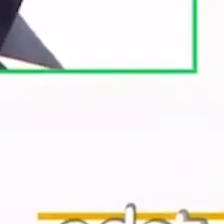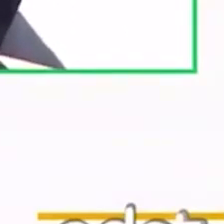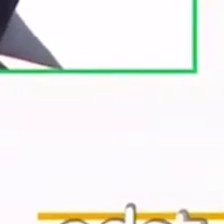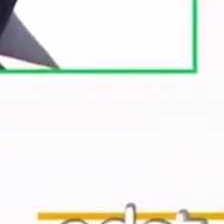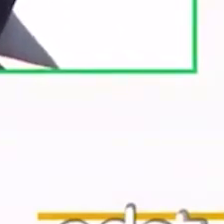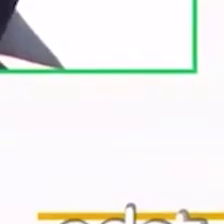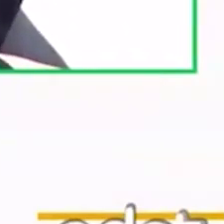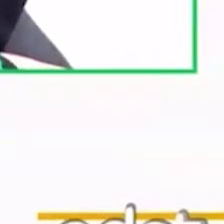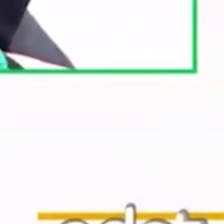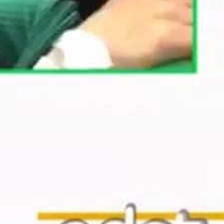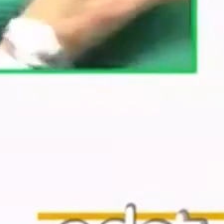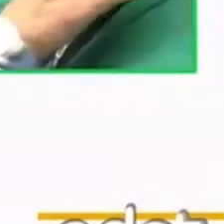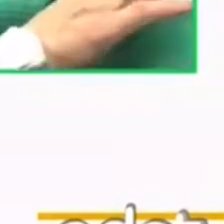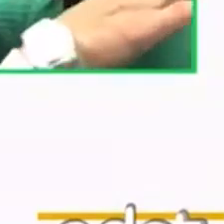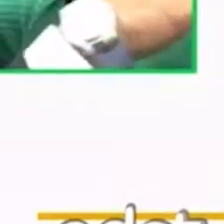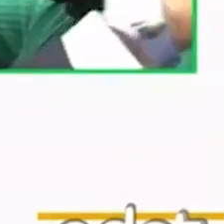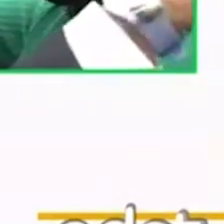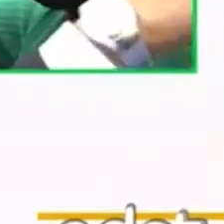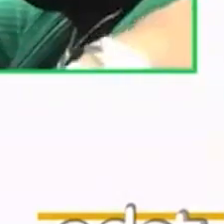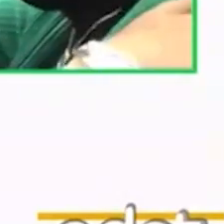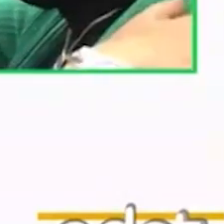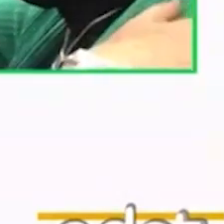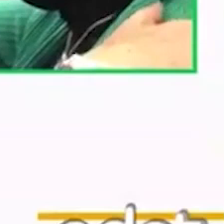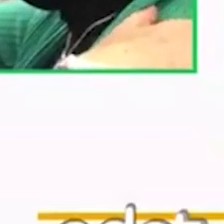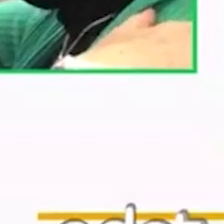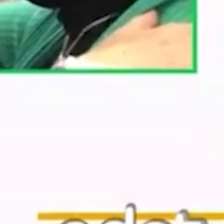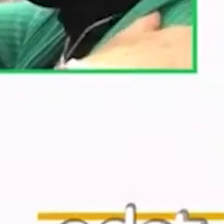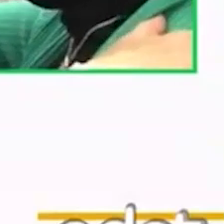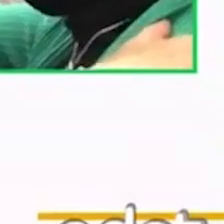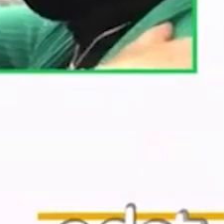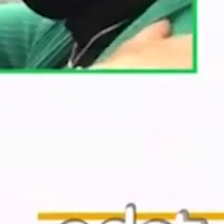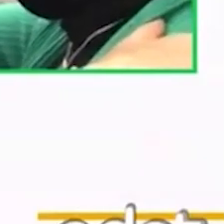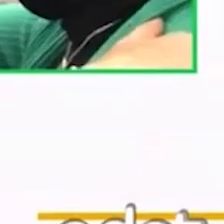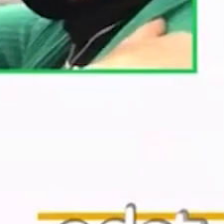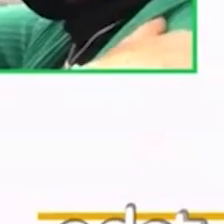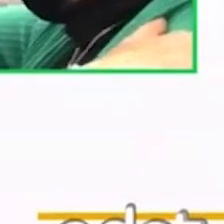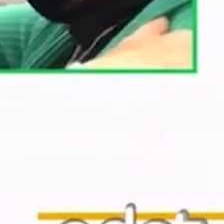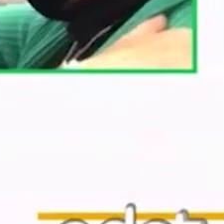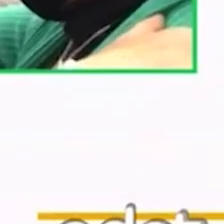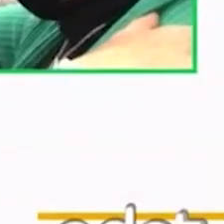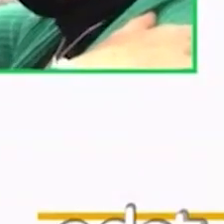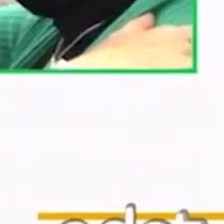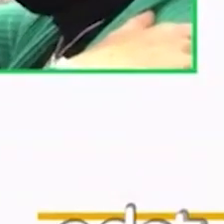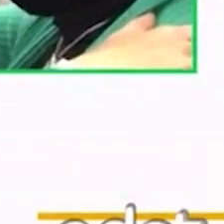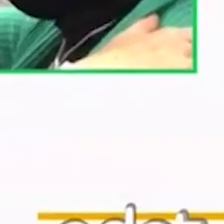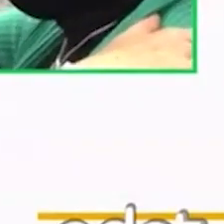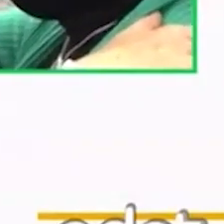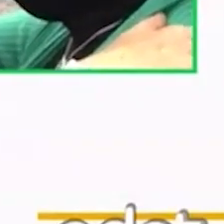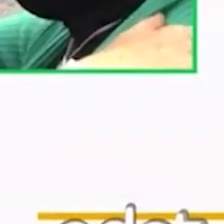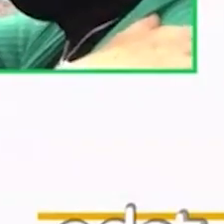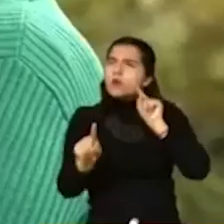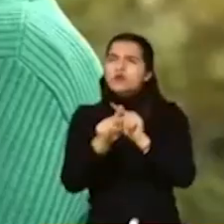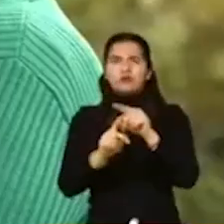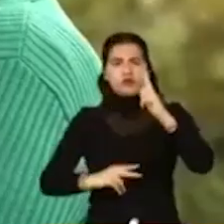Ella es víctima de la violencia, pues su esposo era uno de los tres adiles asesinados por las FARC. La mujer se negó a